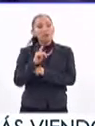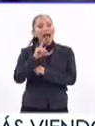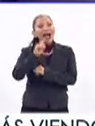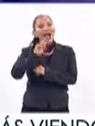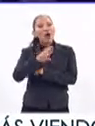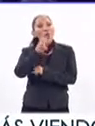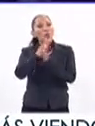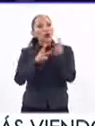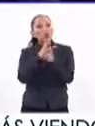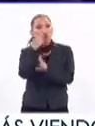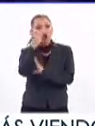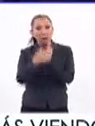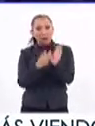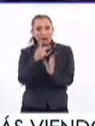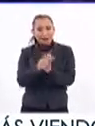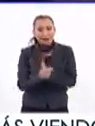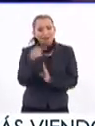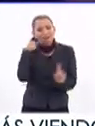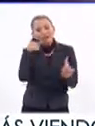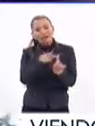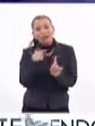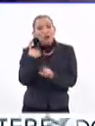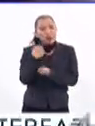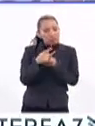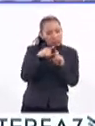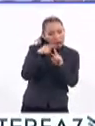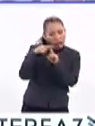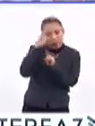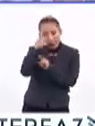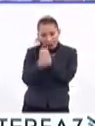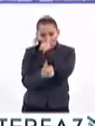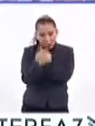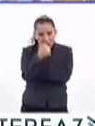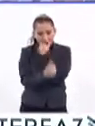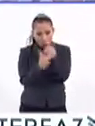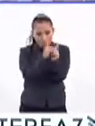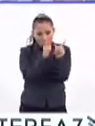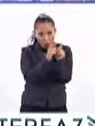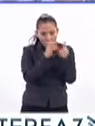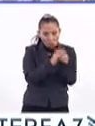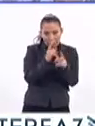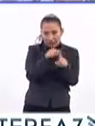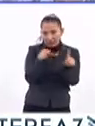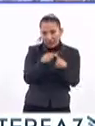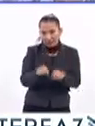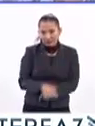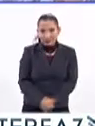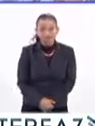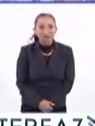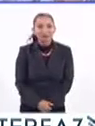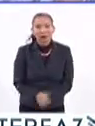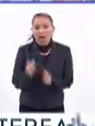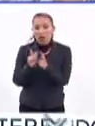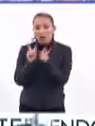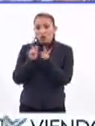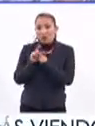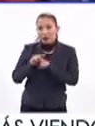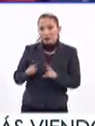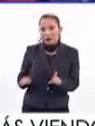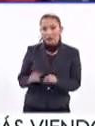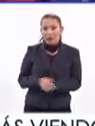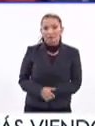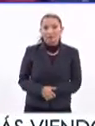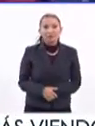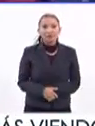en las dos ocasiones. Los retos a los que se enfrentaron para la competencia como grupo fueron diversos. Grupo fueron diversos.